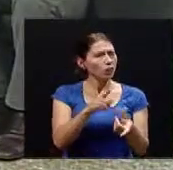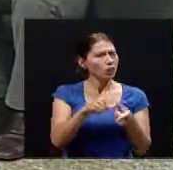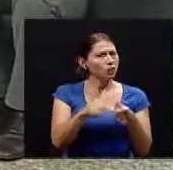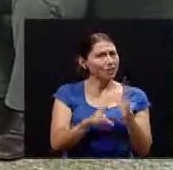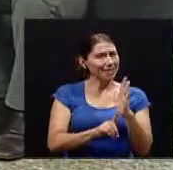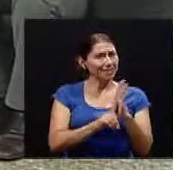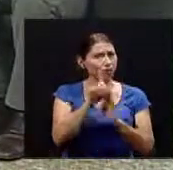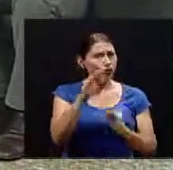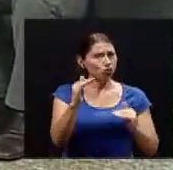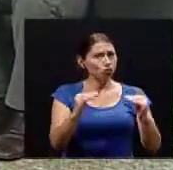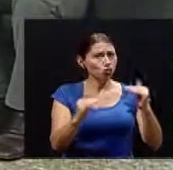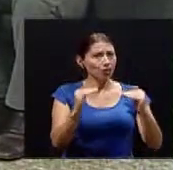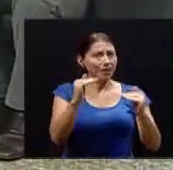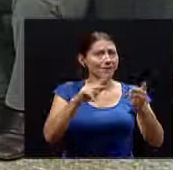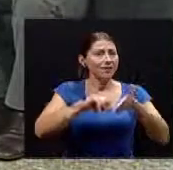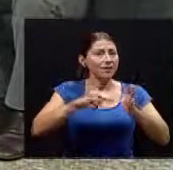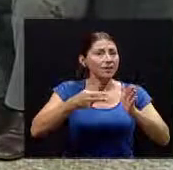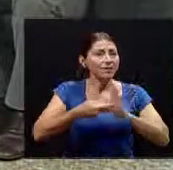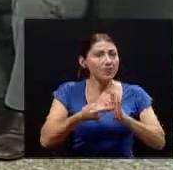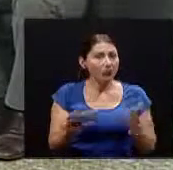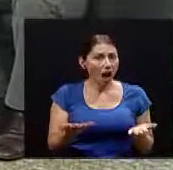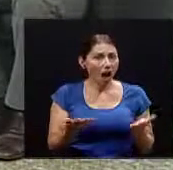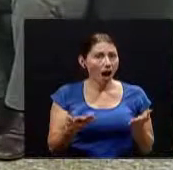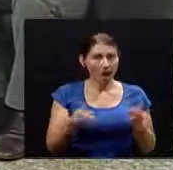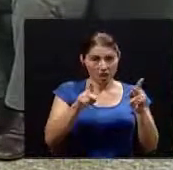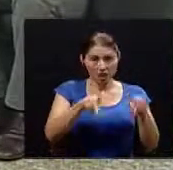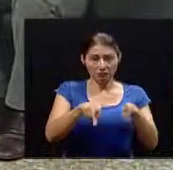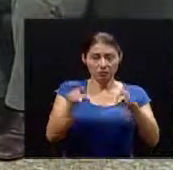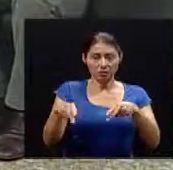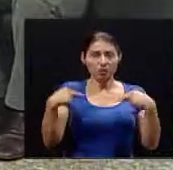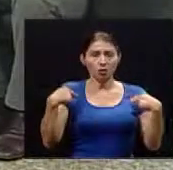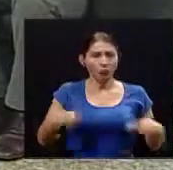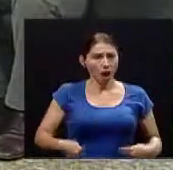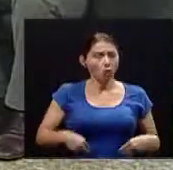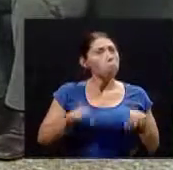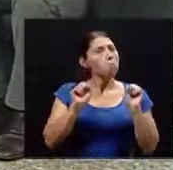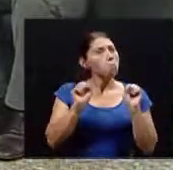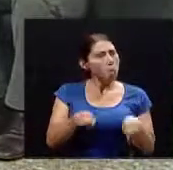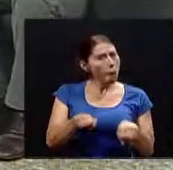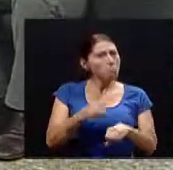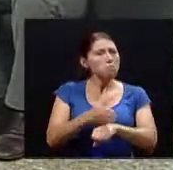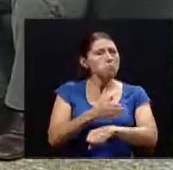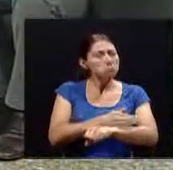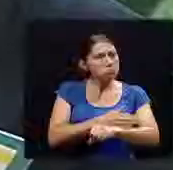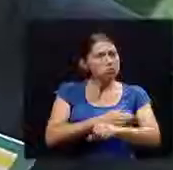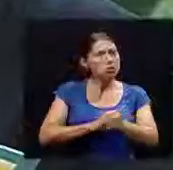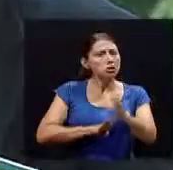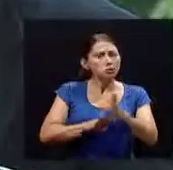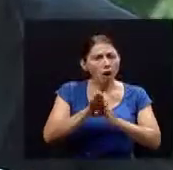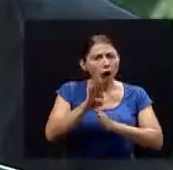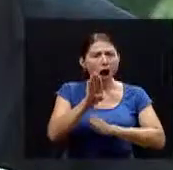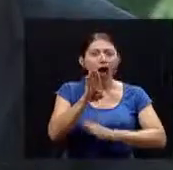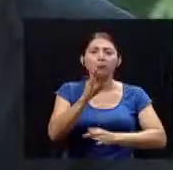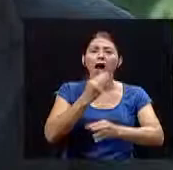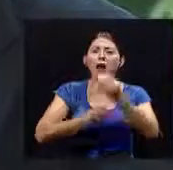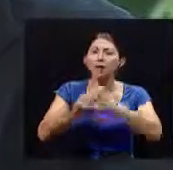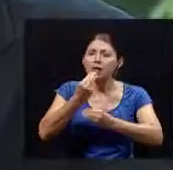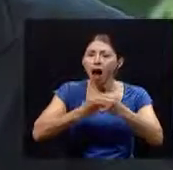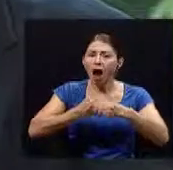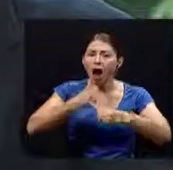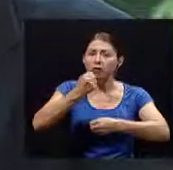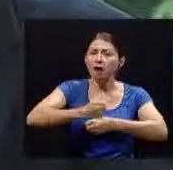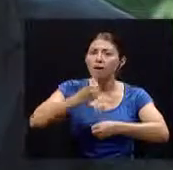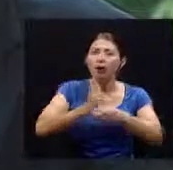sostenible significa en palabras sencillas que el ser humano puede desarrollarse, alimentarse, trabajar y